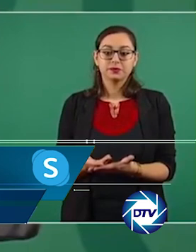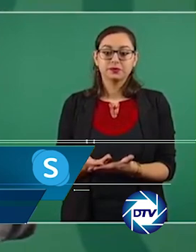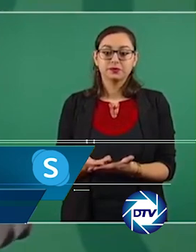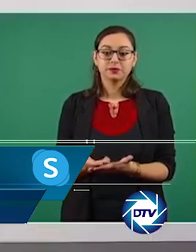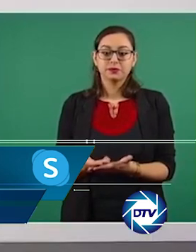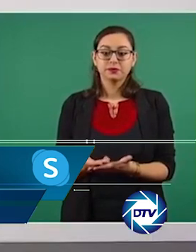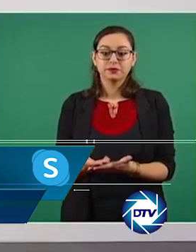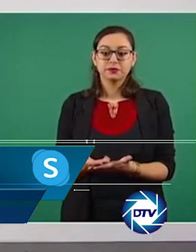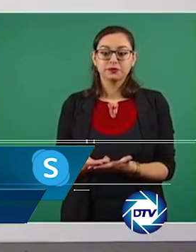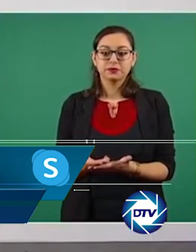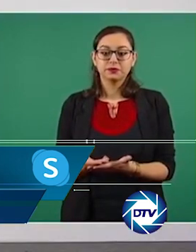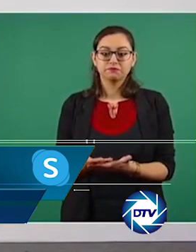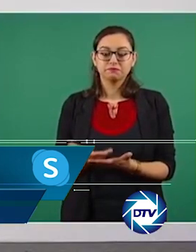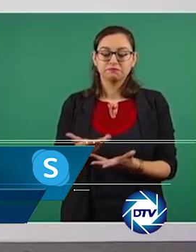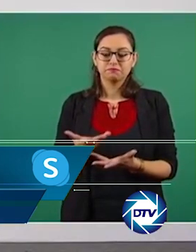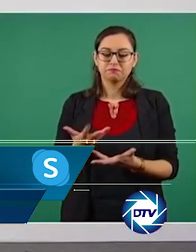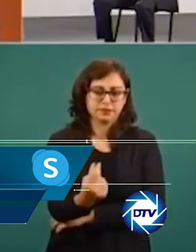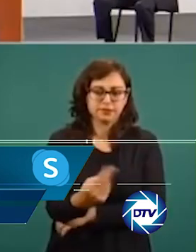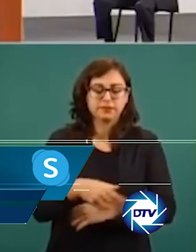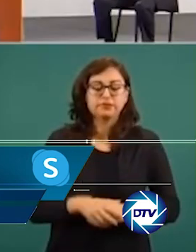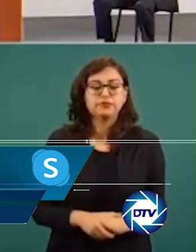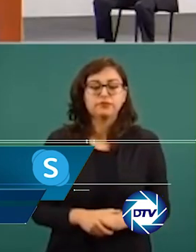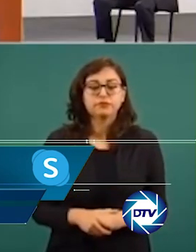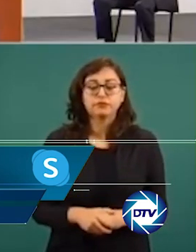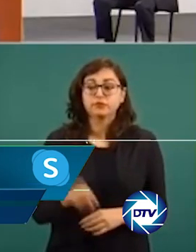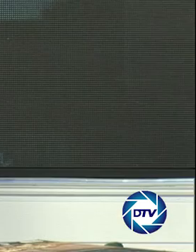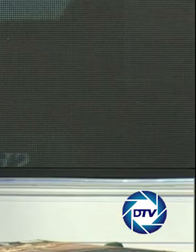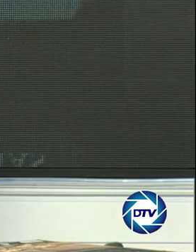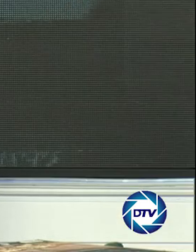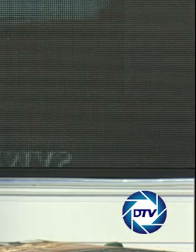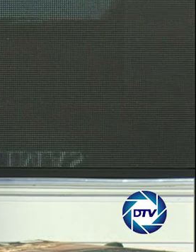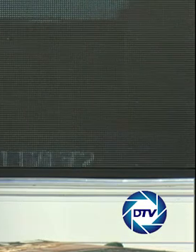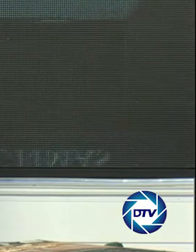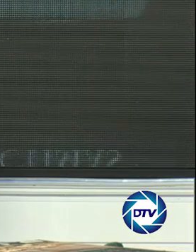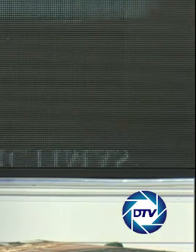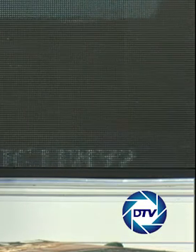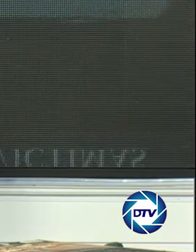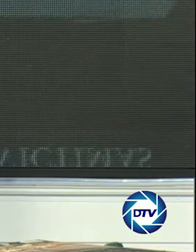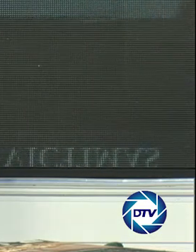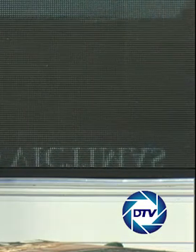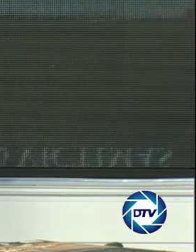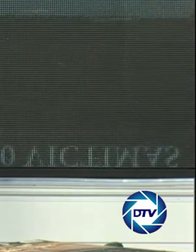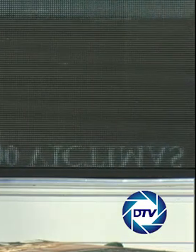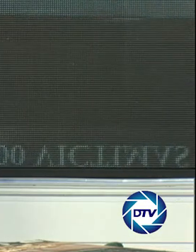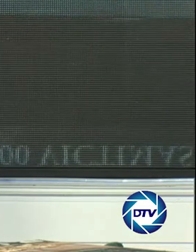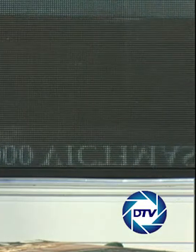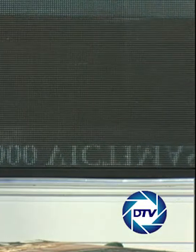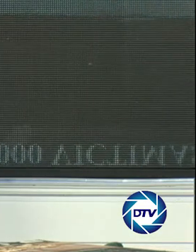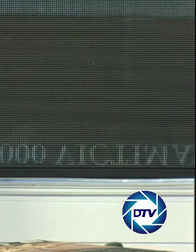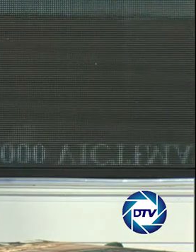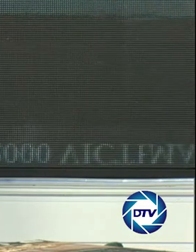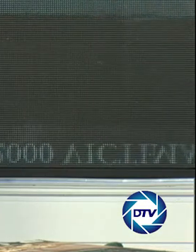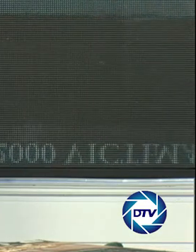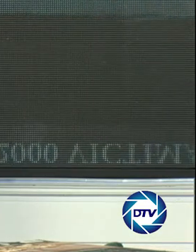Si aún le queda, pues me temo Sebastián que hasta la próxima butat, su próxima salida de tono, que tengamos ocasión de volver a comentar el